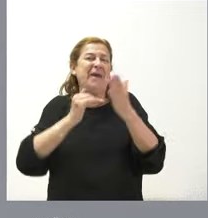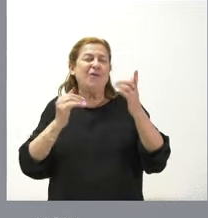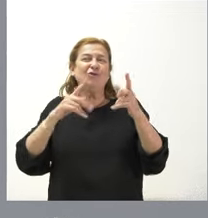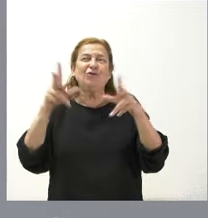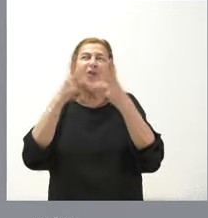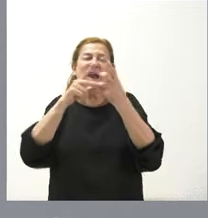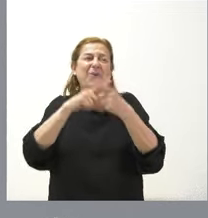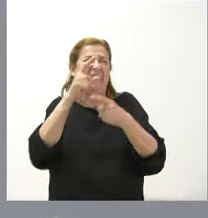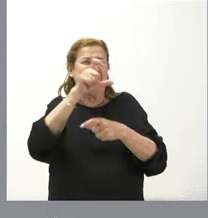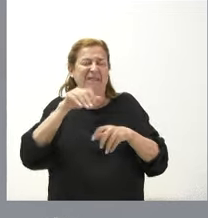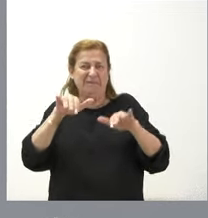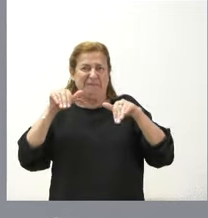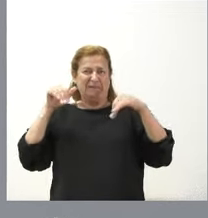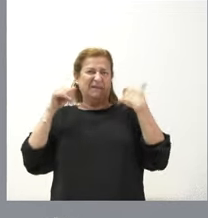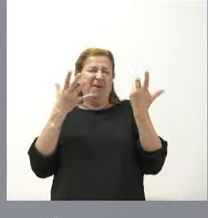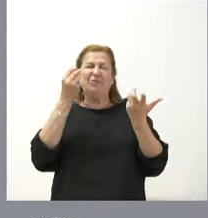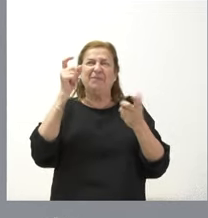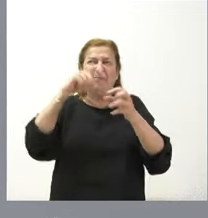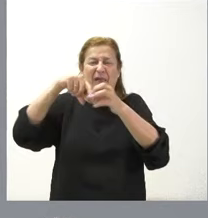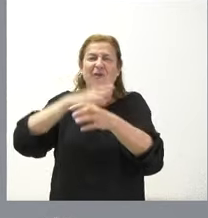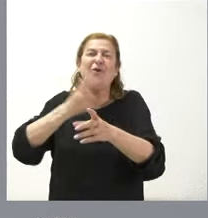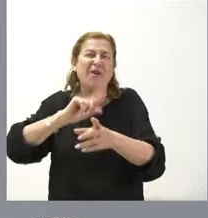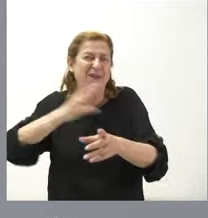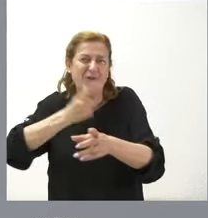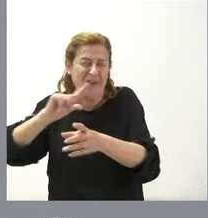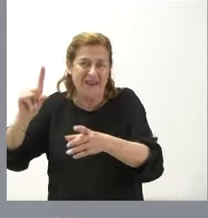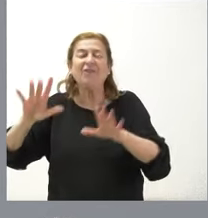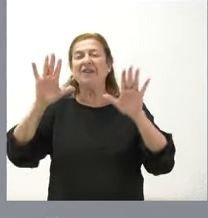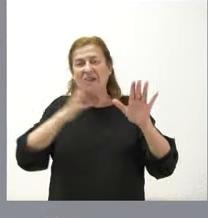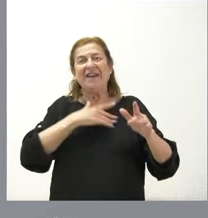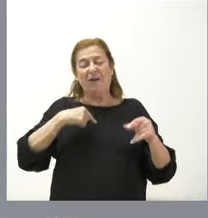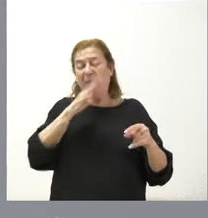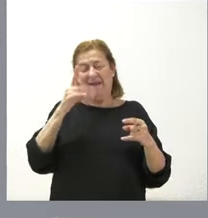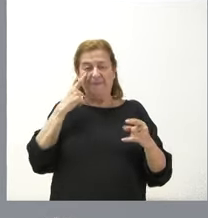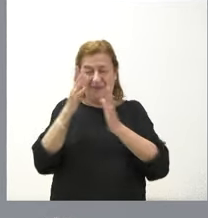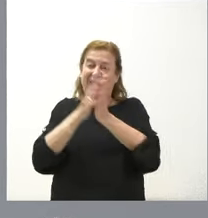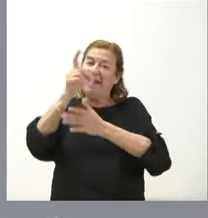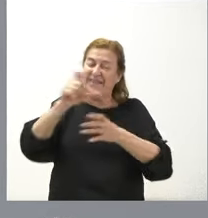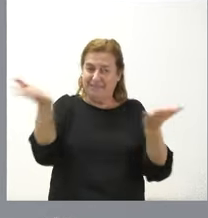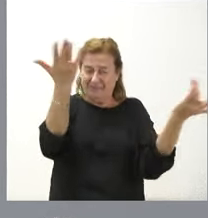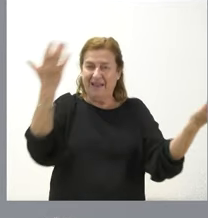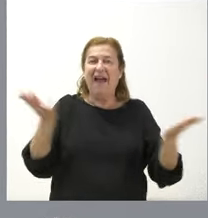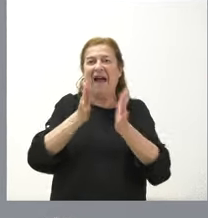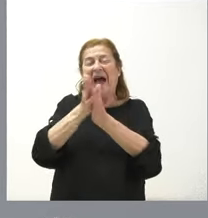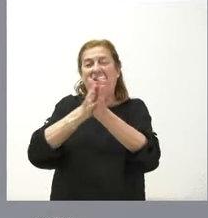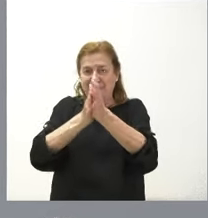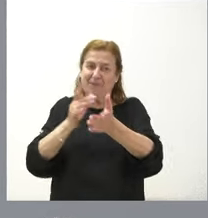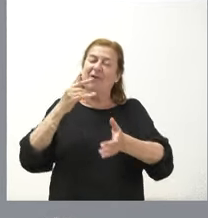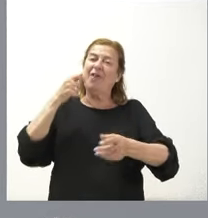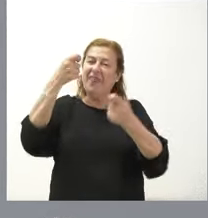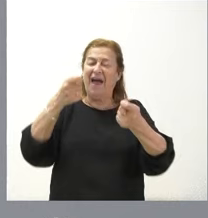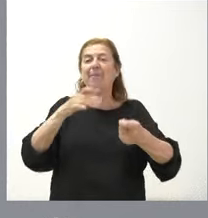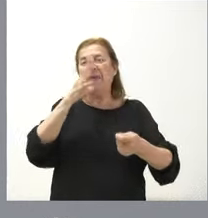social y otras características para los mismos y, por tanto, todo lo que hagamos para hacer más atractivos estos hospitales y estas plazas es lo que vamos a seguir